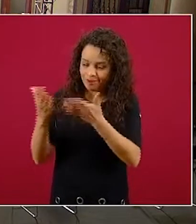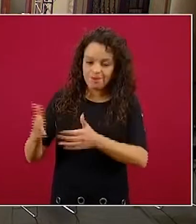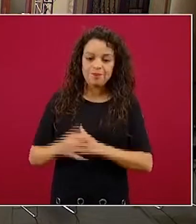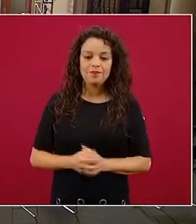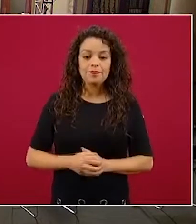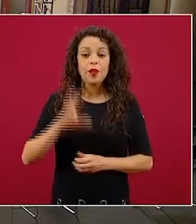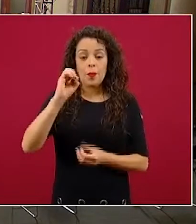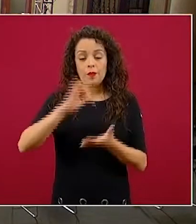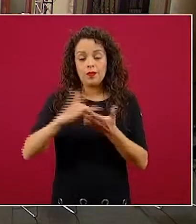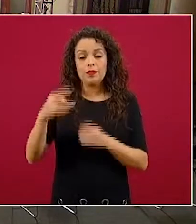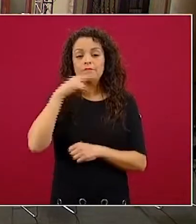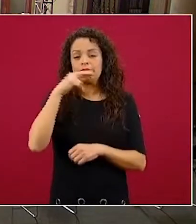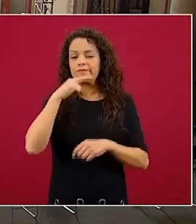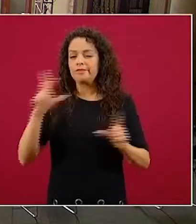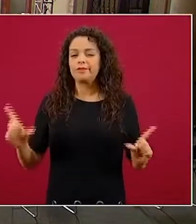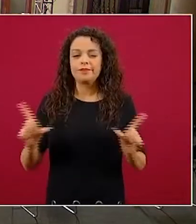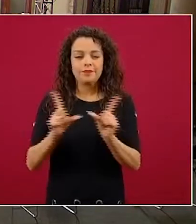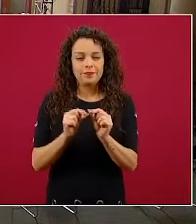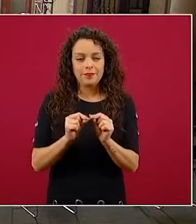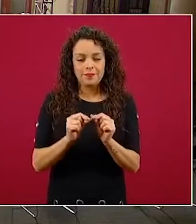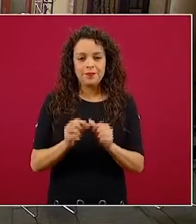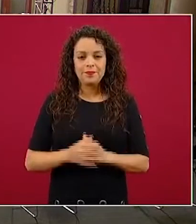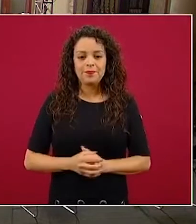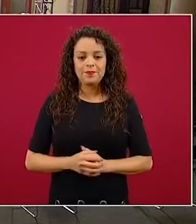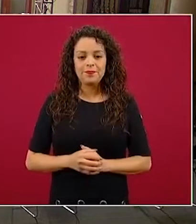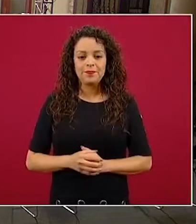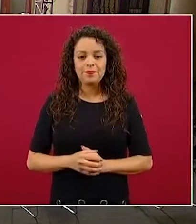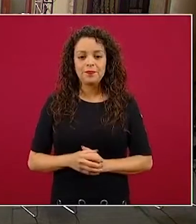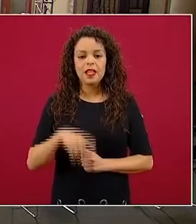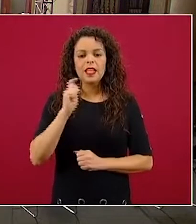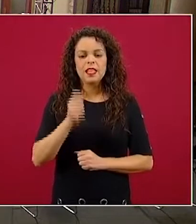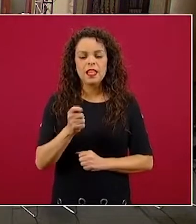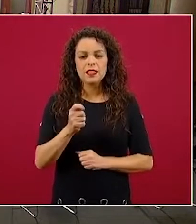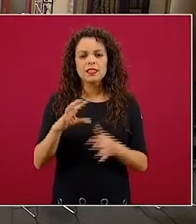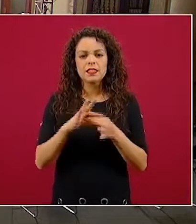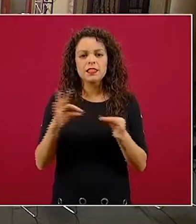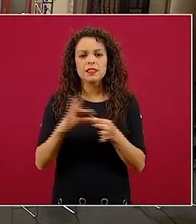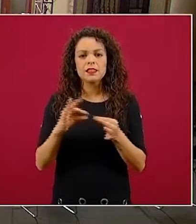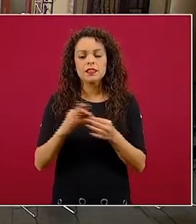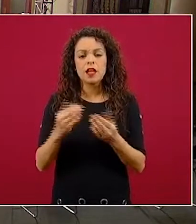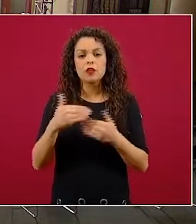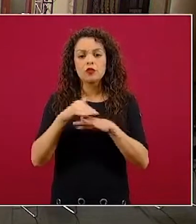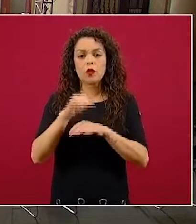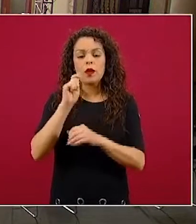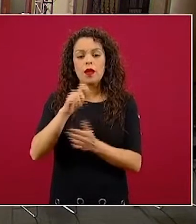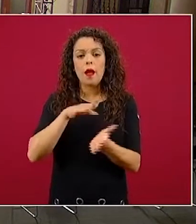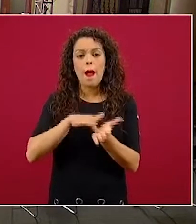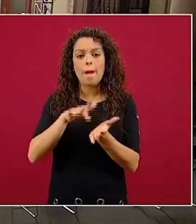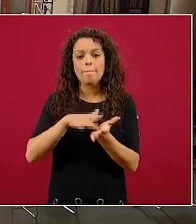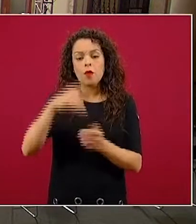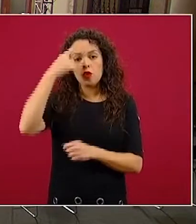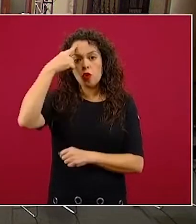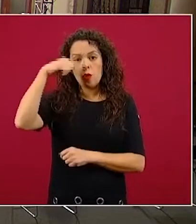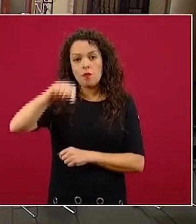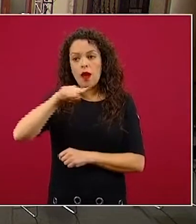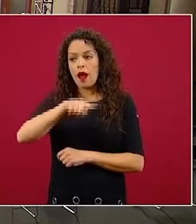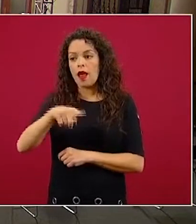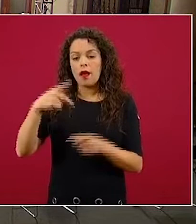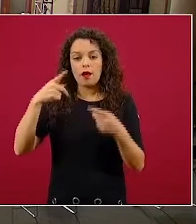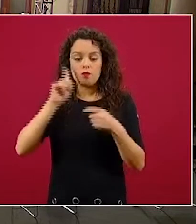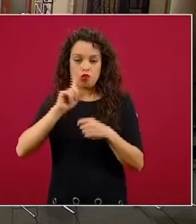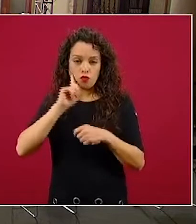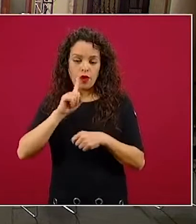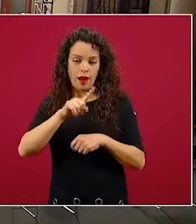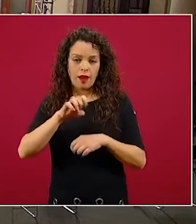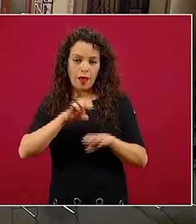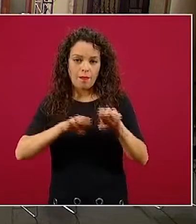Bueno, terminando rápidamente, vamos a hablar también sobre las plataformas de apoyo para empresarias. En eso